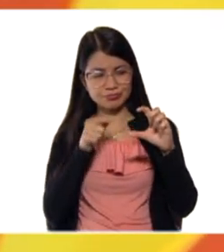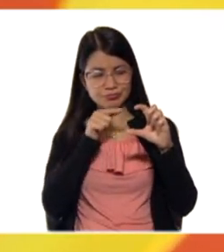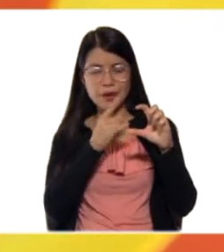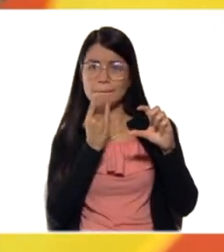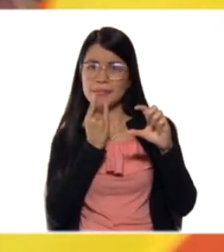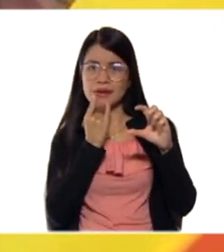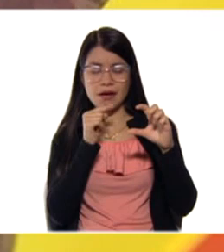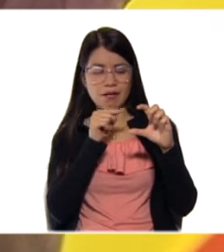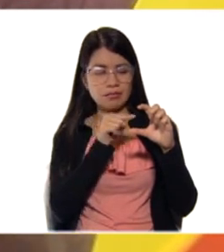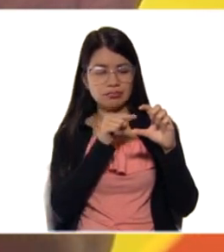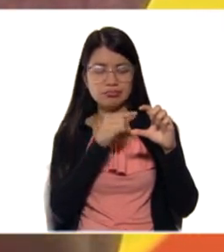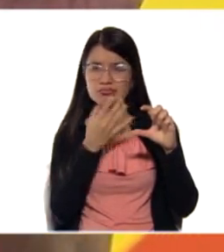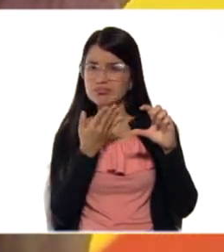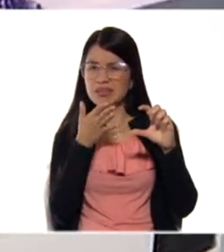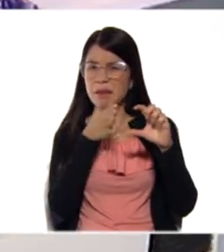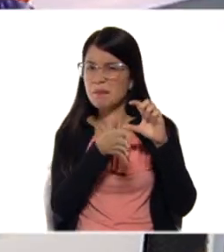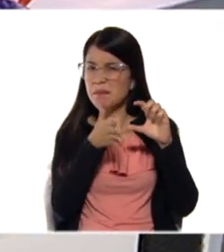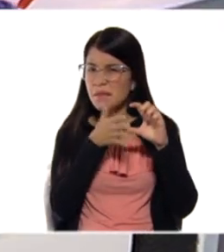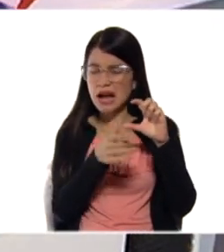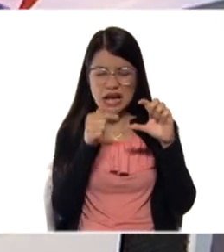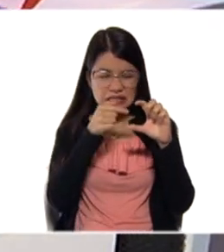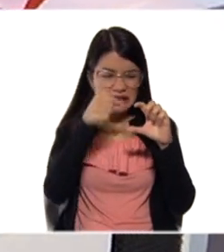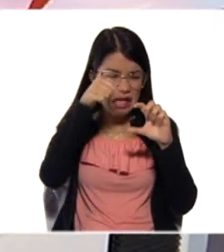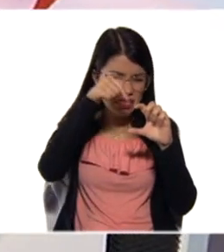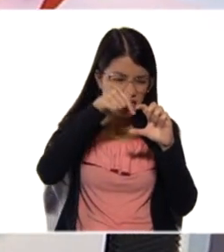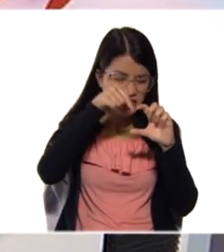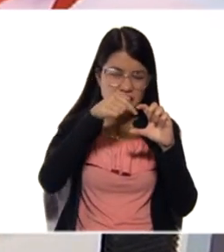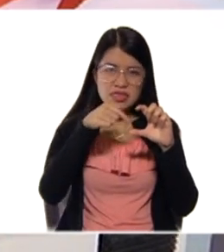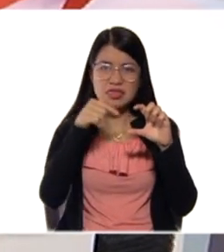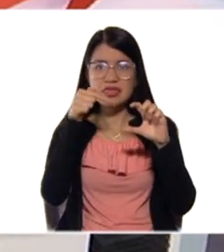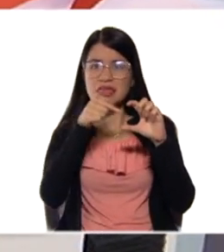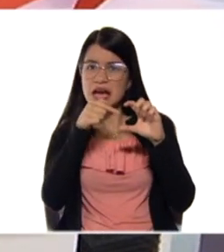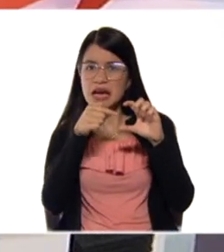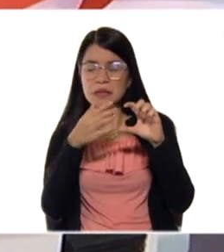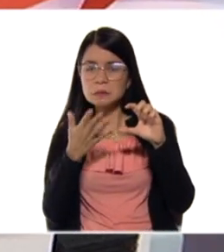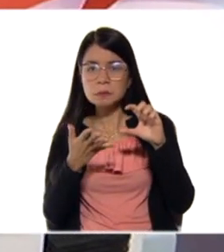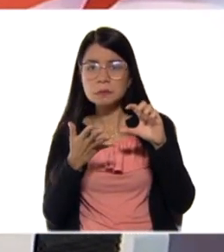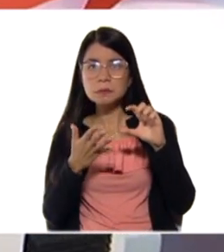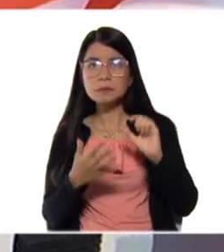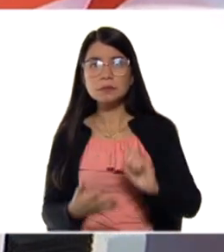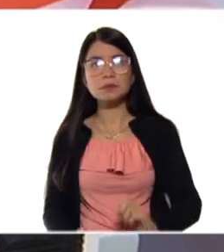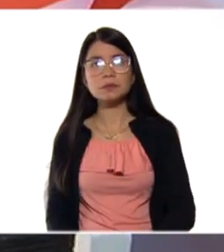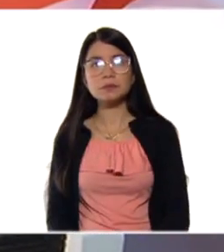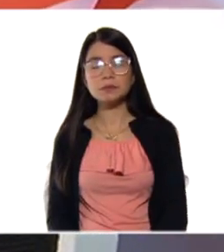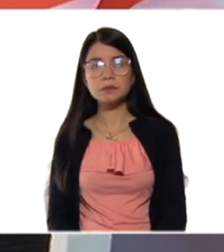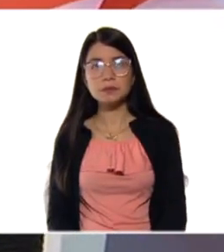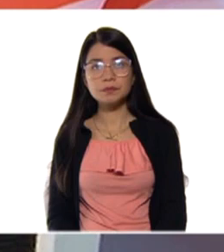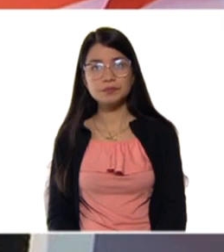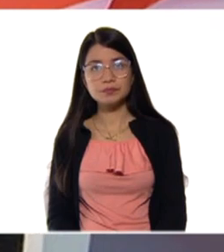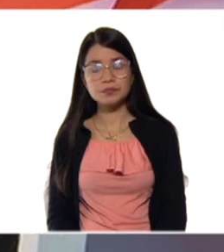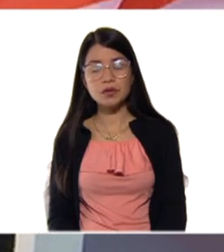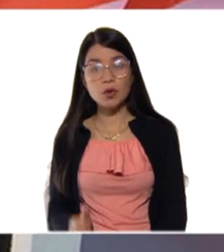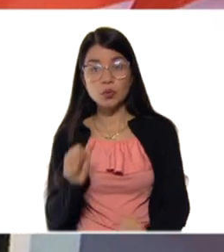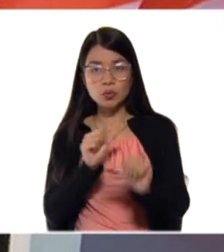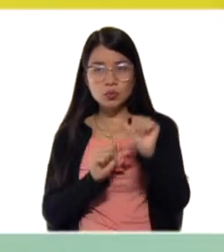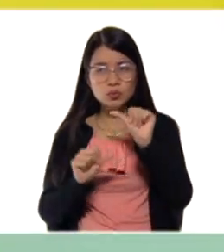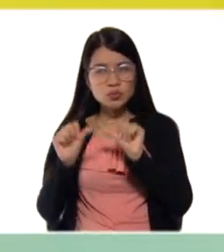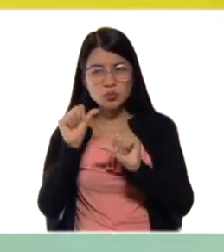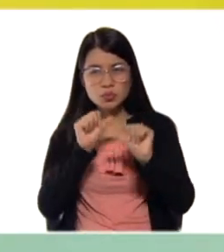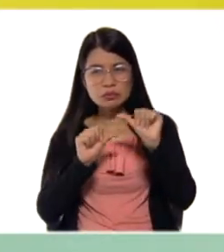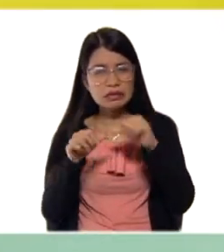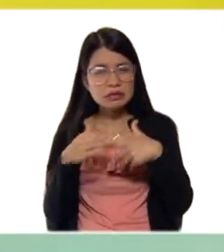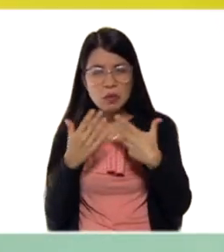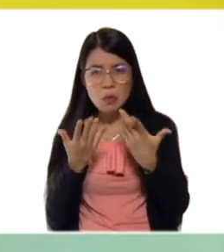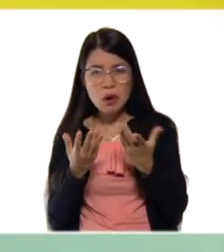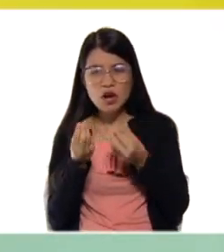clases vamos a ir viendo qué ocurre dentro de esa batería, cómo está constituida, qué sustancias contiene y